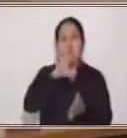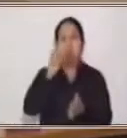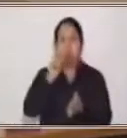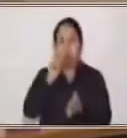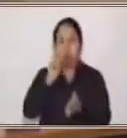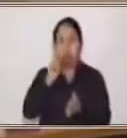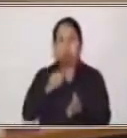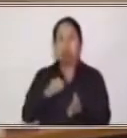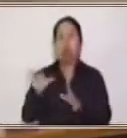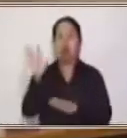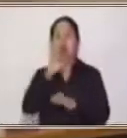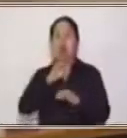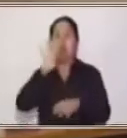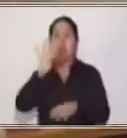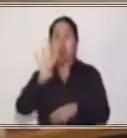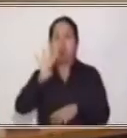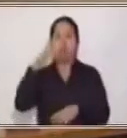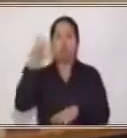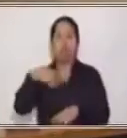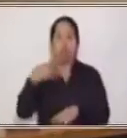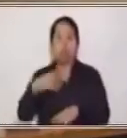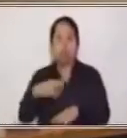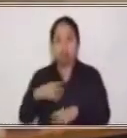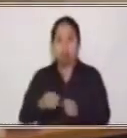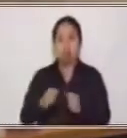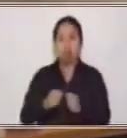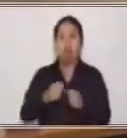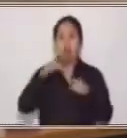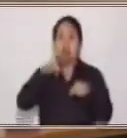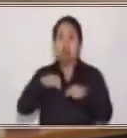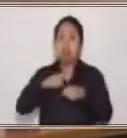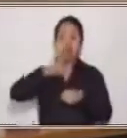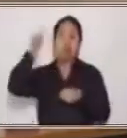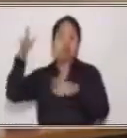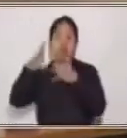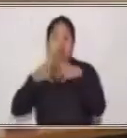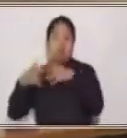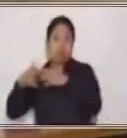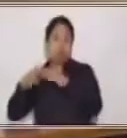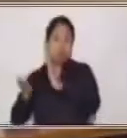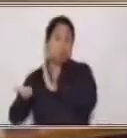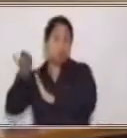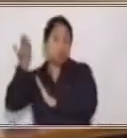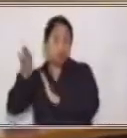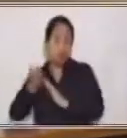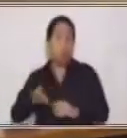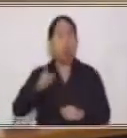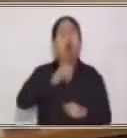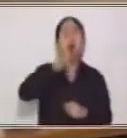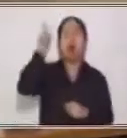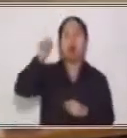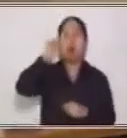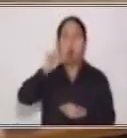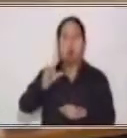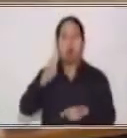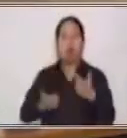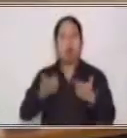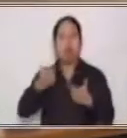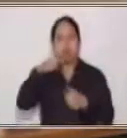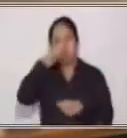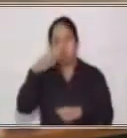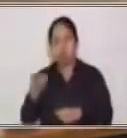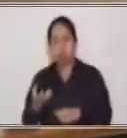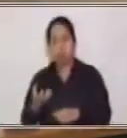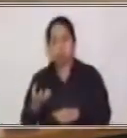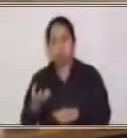allá está el doble. Muy bien, se puede comprar una libra de tomate allá, mientras que con un dólar, o sea,